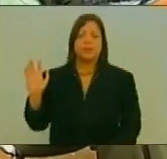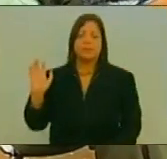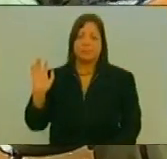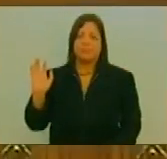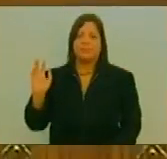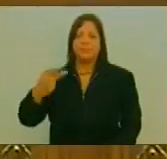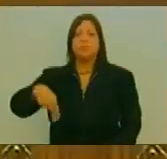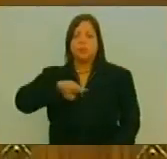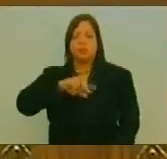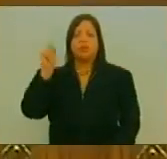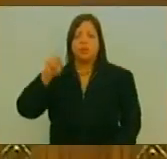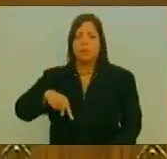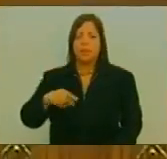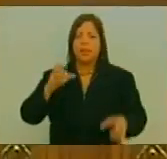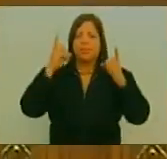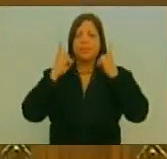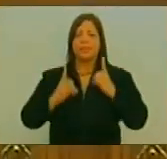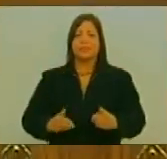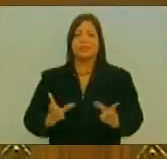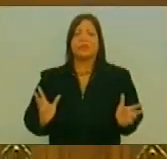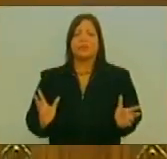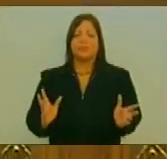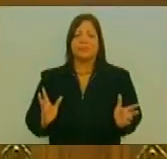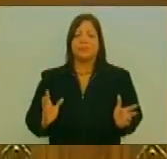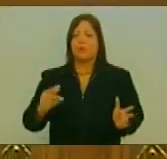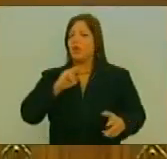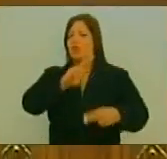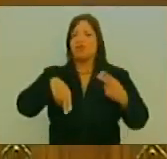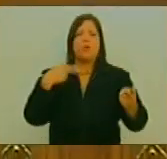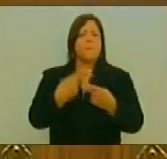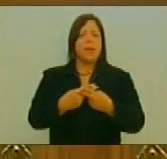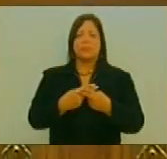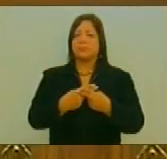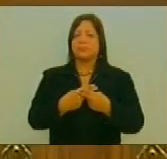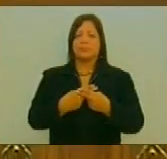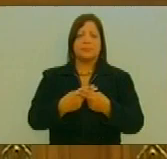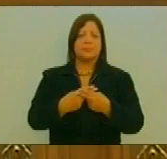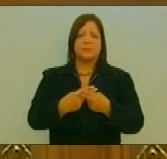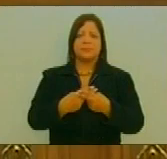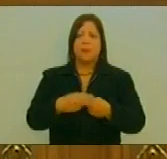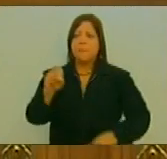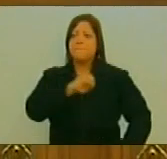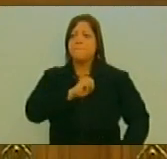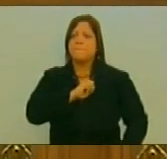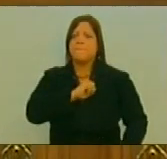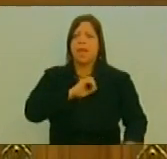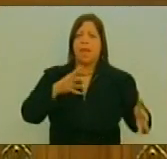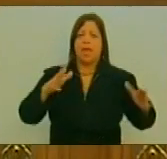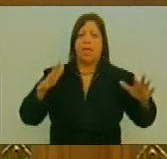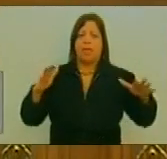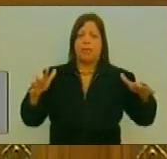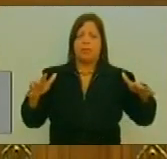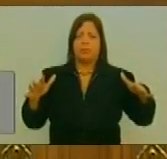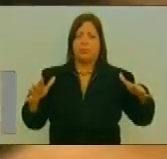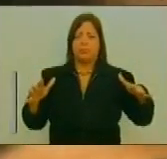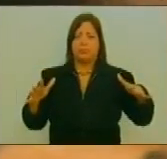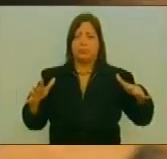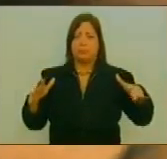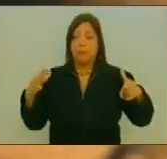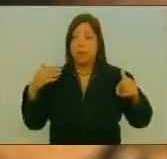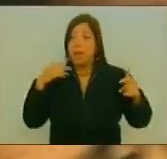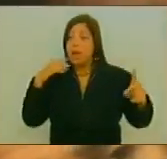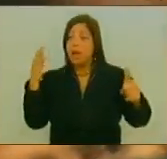Nosotros también Hemos decidido Que no queremos Volver a pasar Por el miedo De